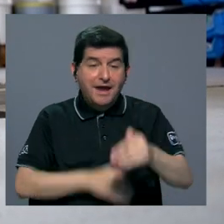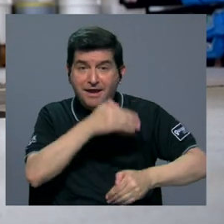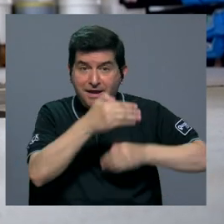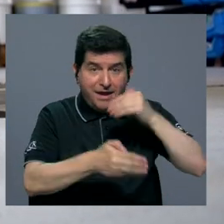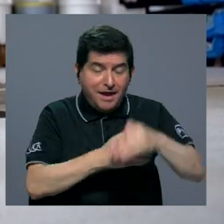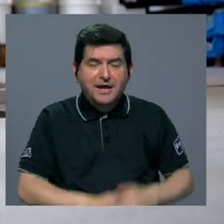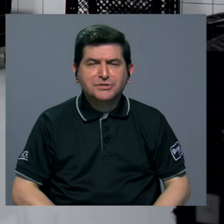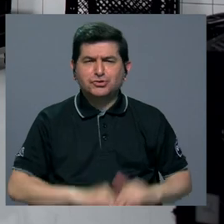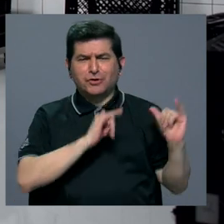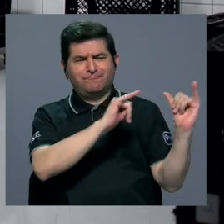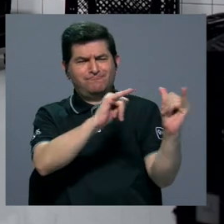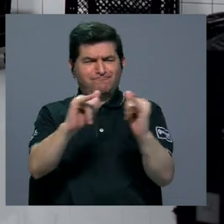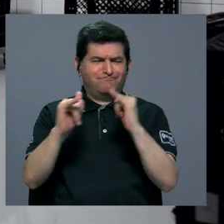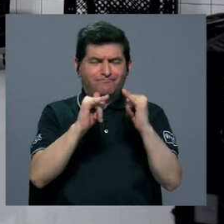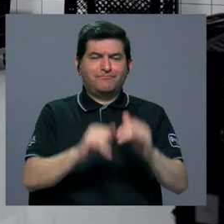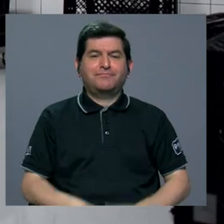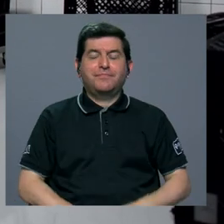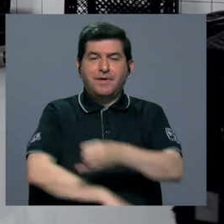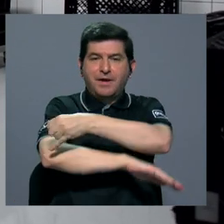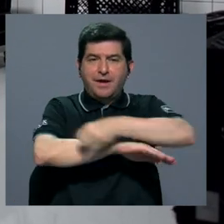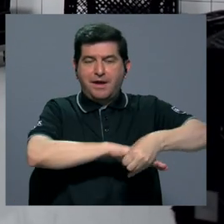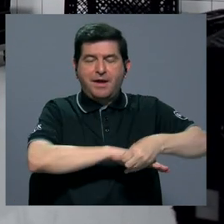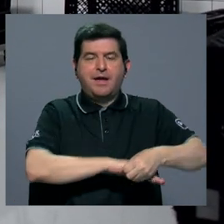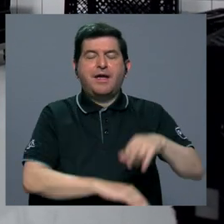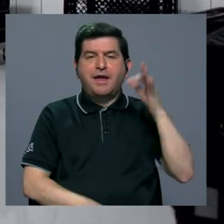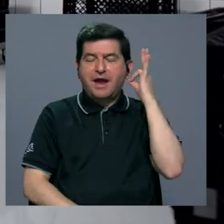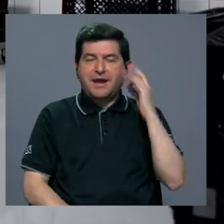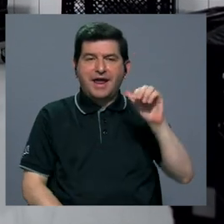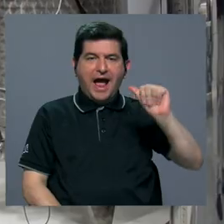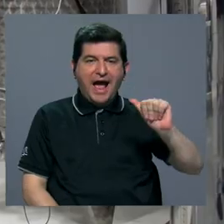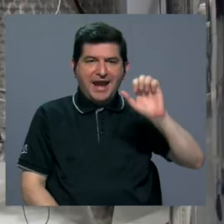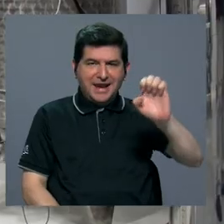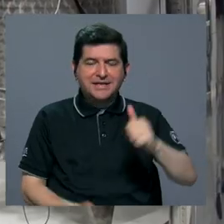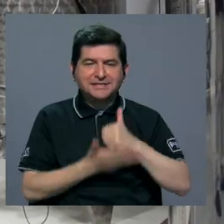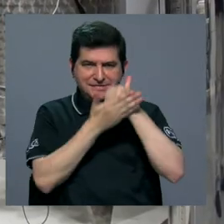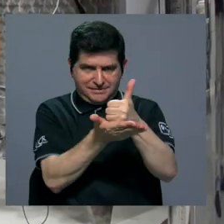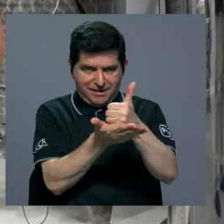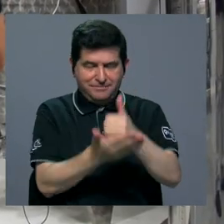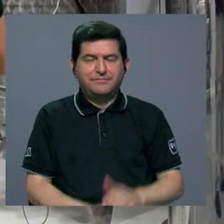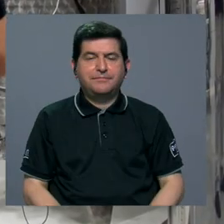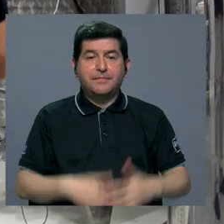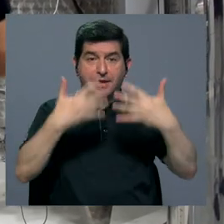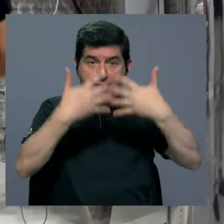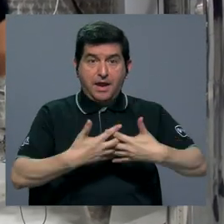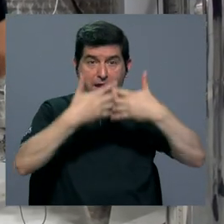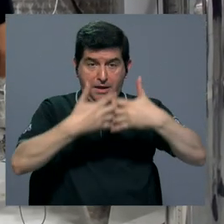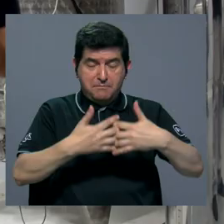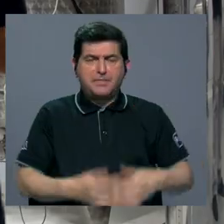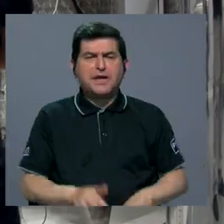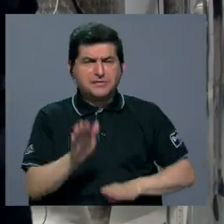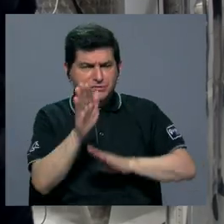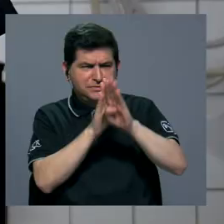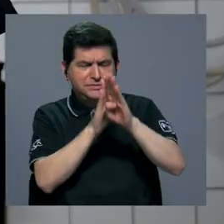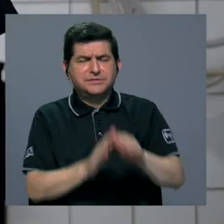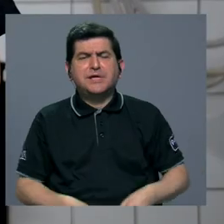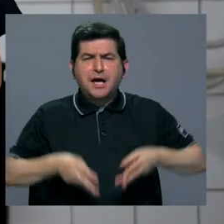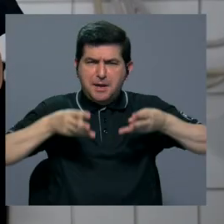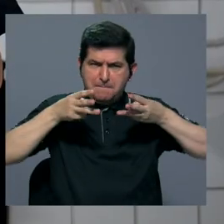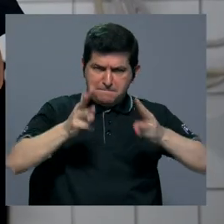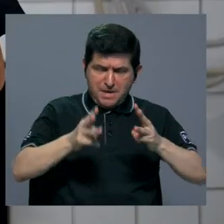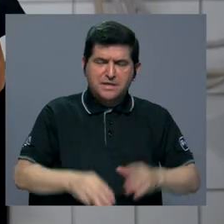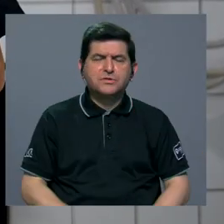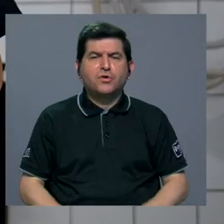estandarización que la ingeniera Ana Elisa ha colaborado. La empresa había desarrollado la metodología para